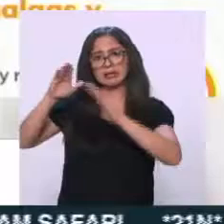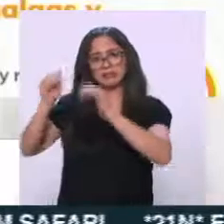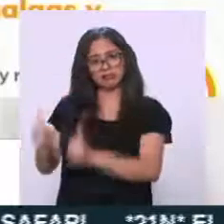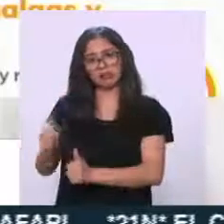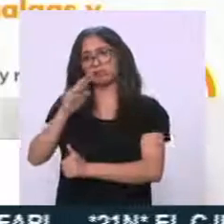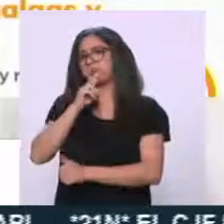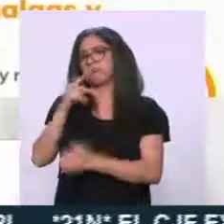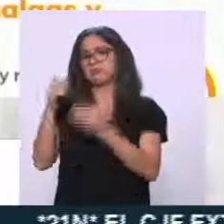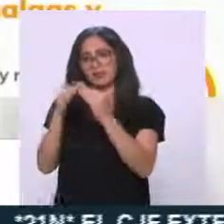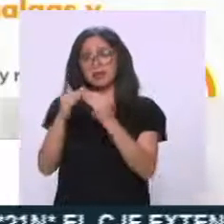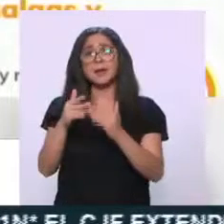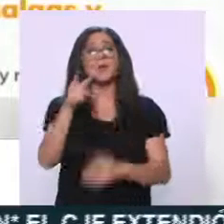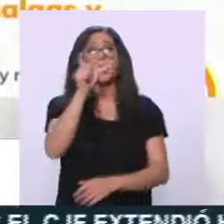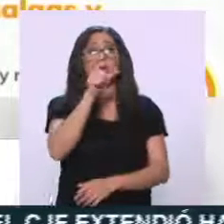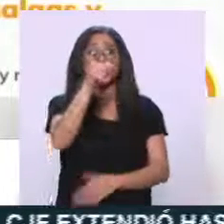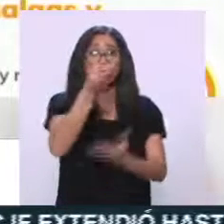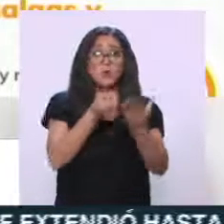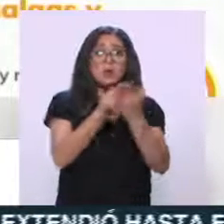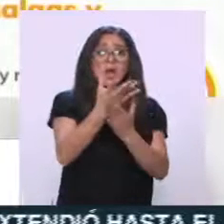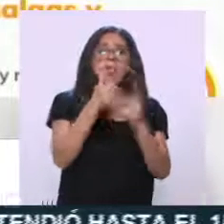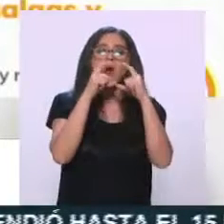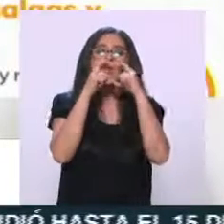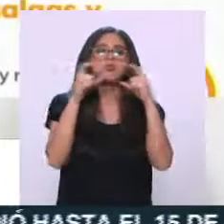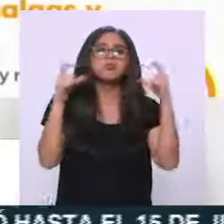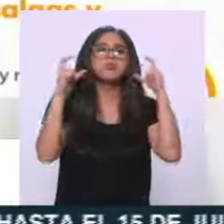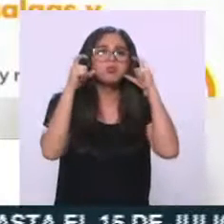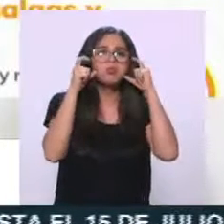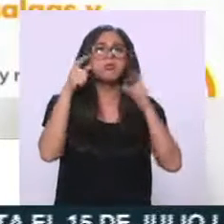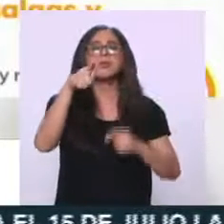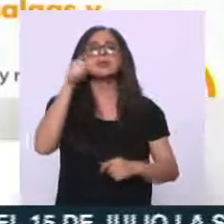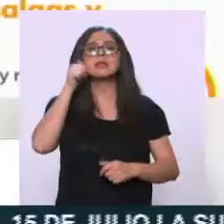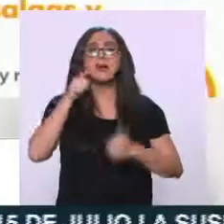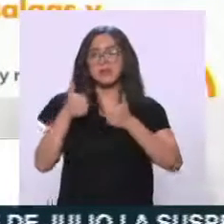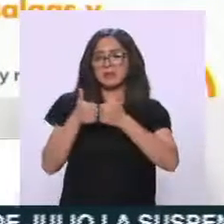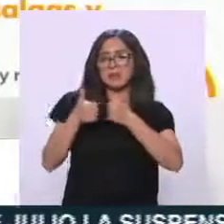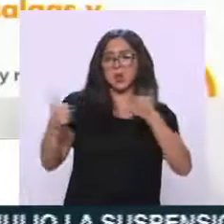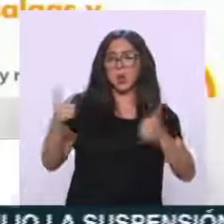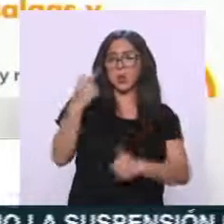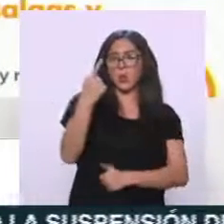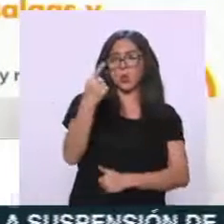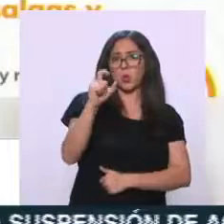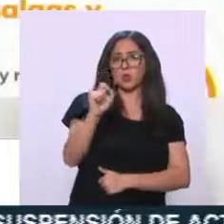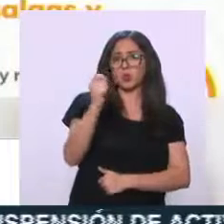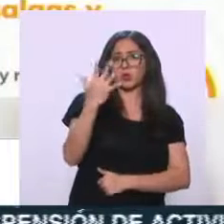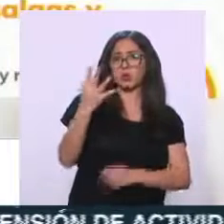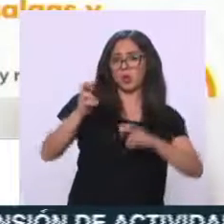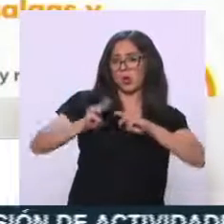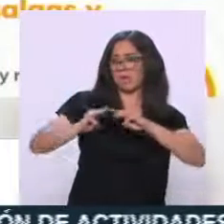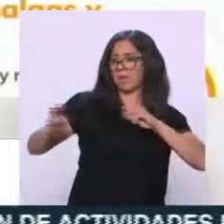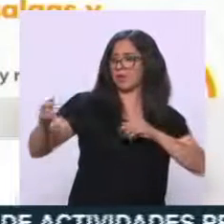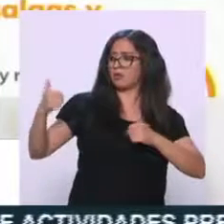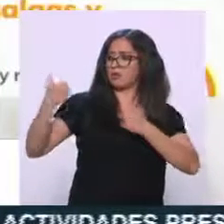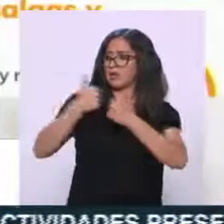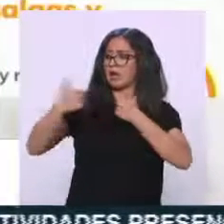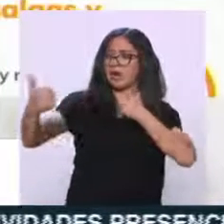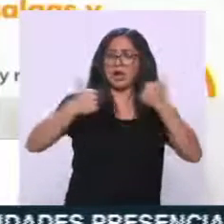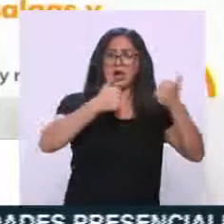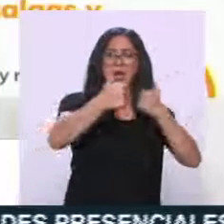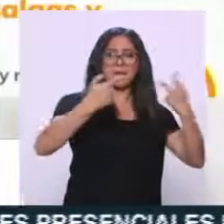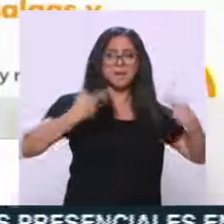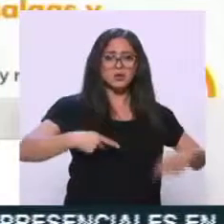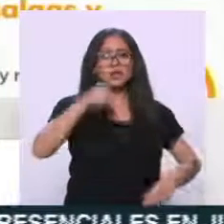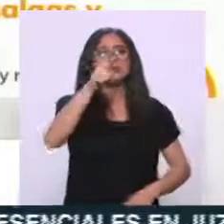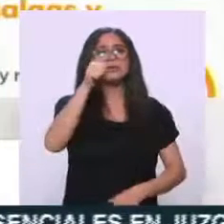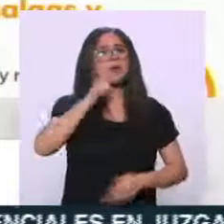usa siempre cubrebocas, guarda una sana distancia de 1.5 metros entre personas y mantén tus manos